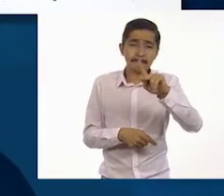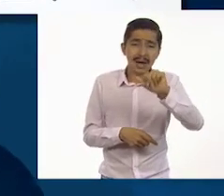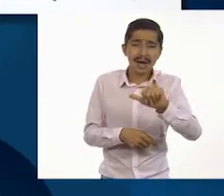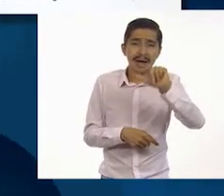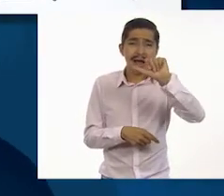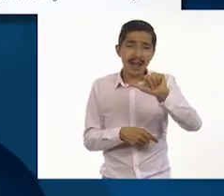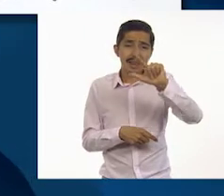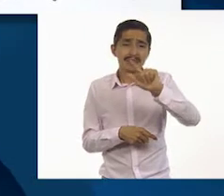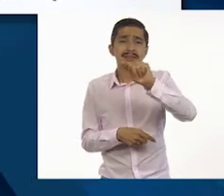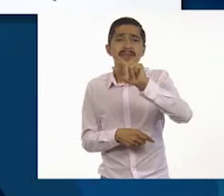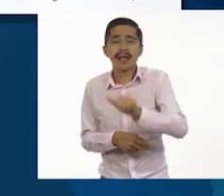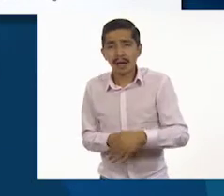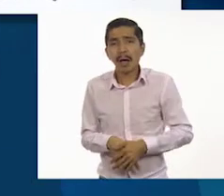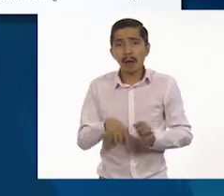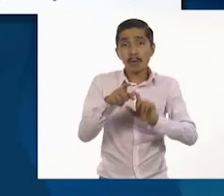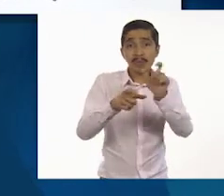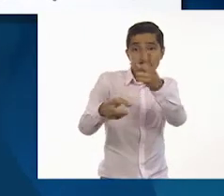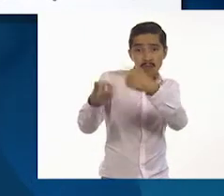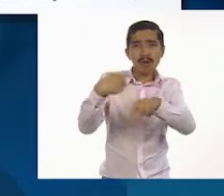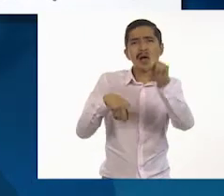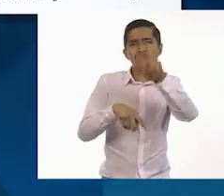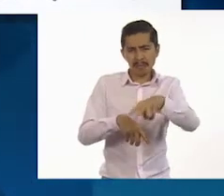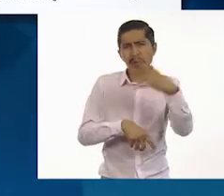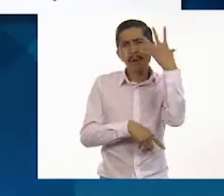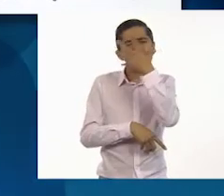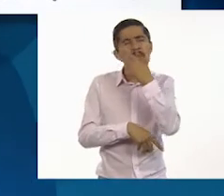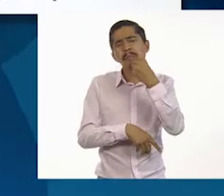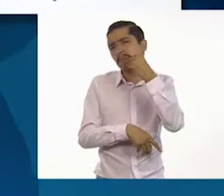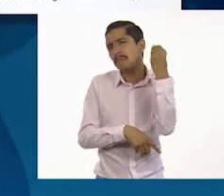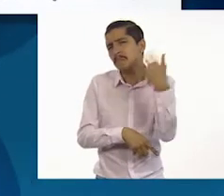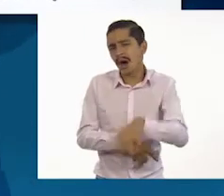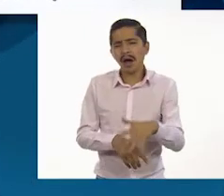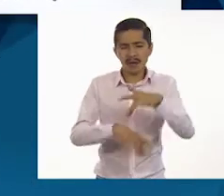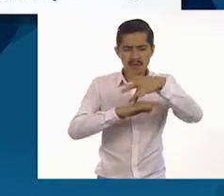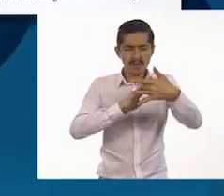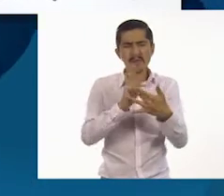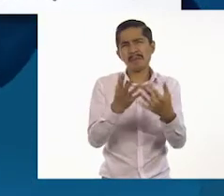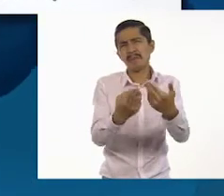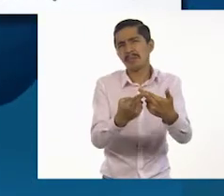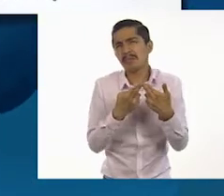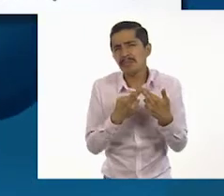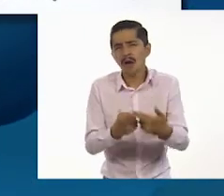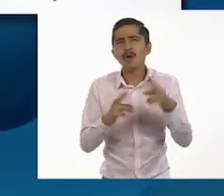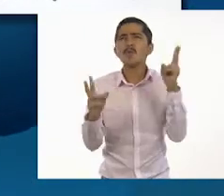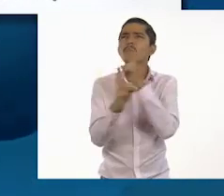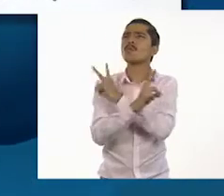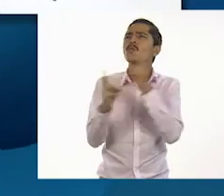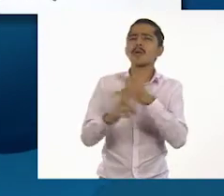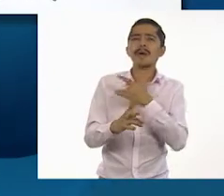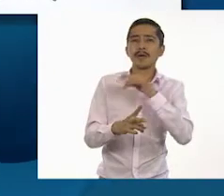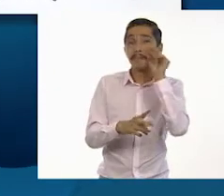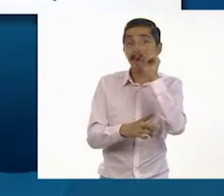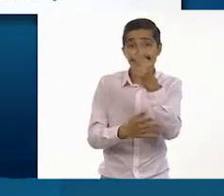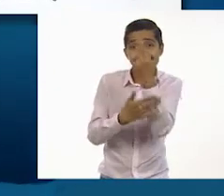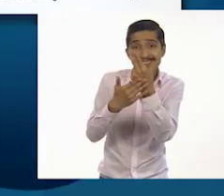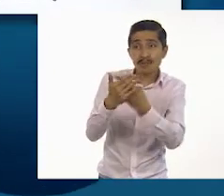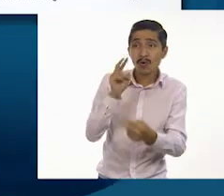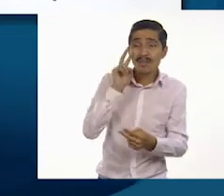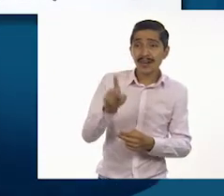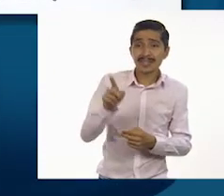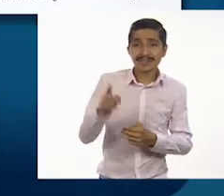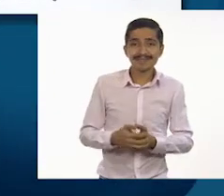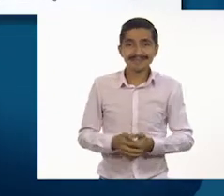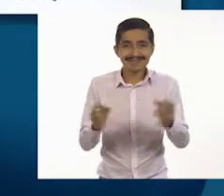verás que es muy lindo, lleno de nopales y aire puro. Mientras, te dejo un dibujo. ¡Hasta luego!